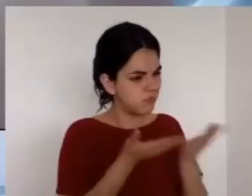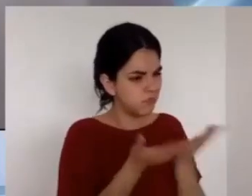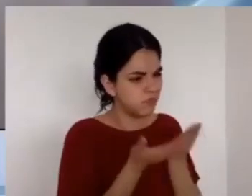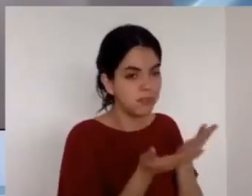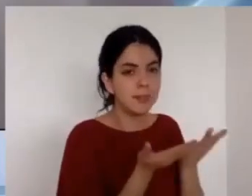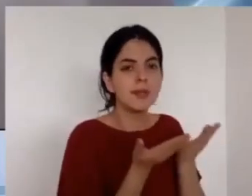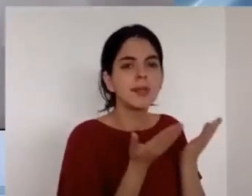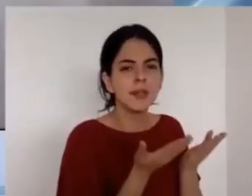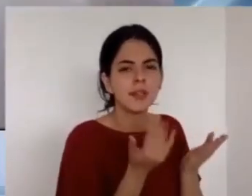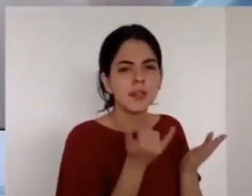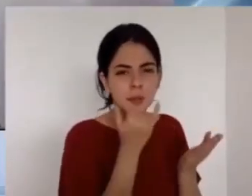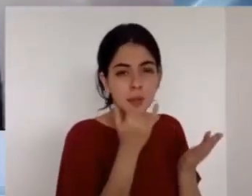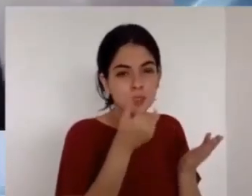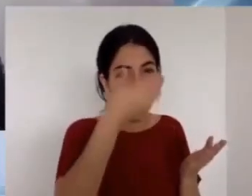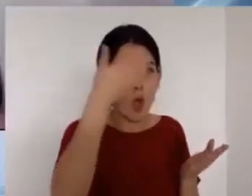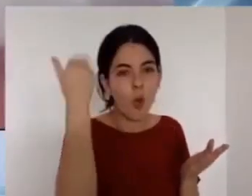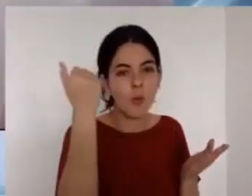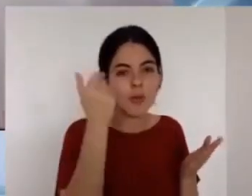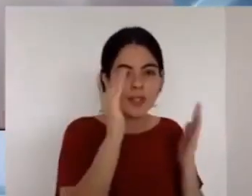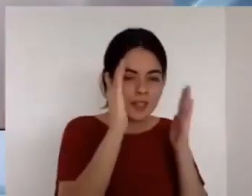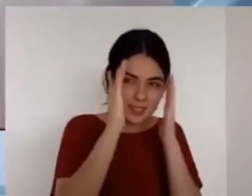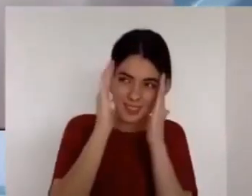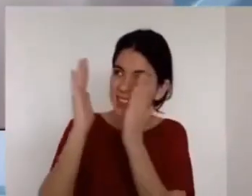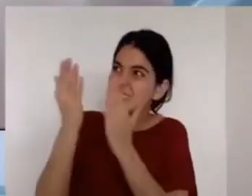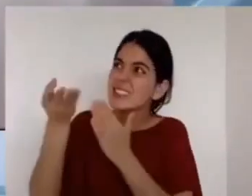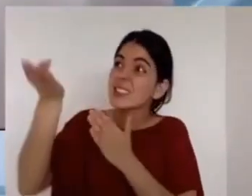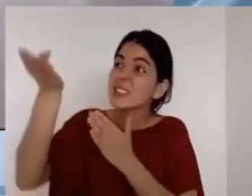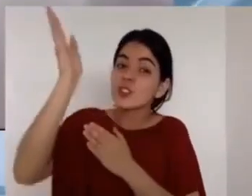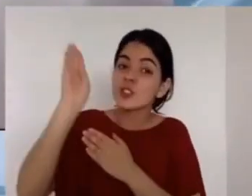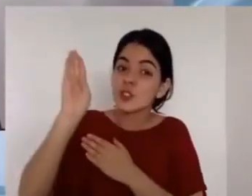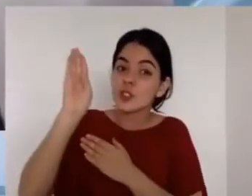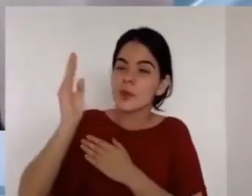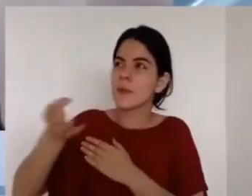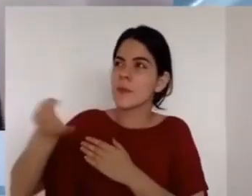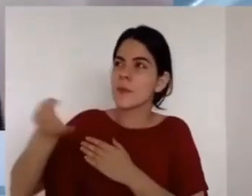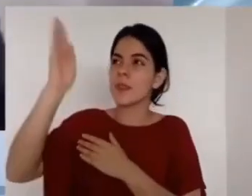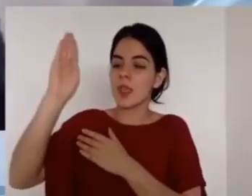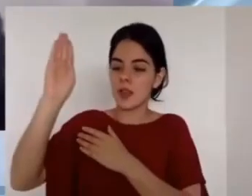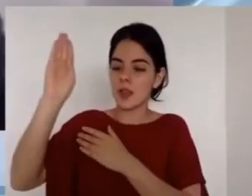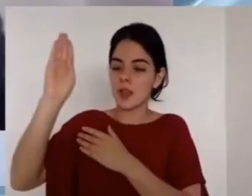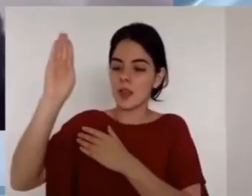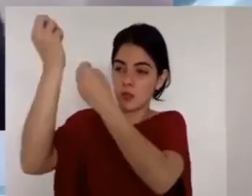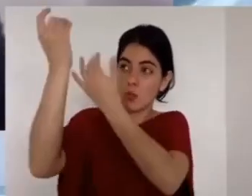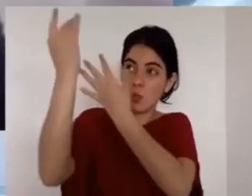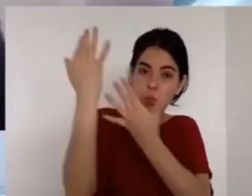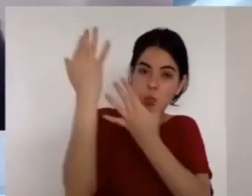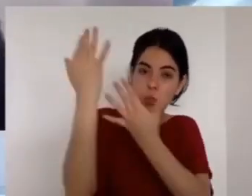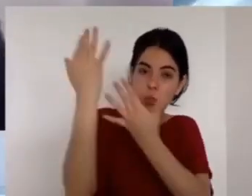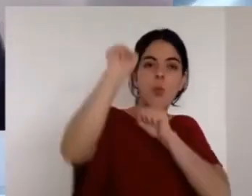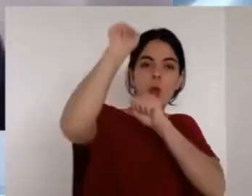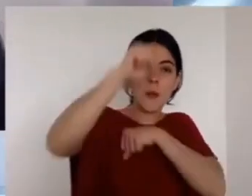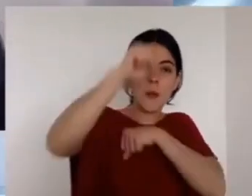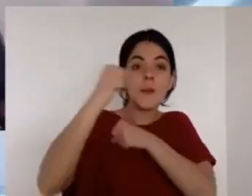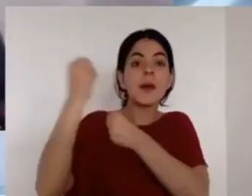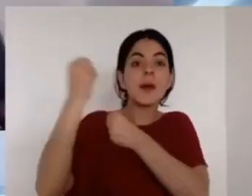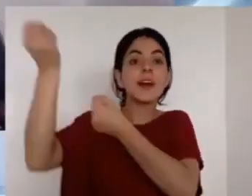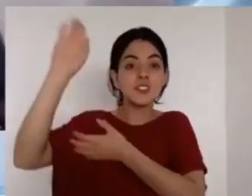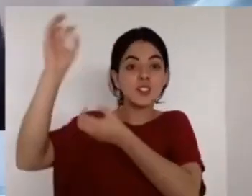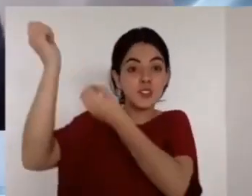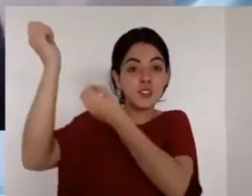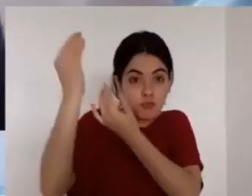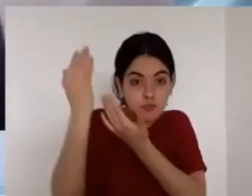poner a un lado los dones por tiempo suficiente para sentarnos con él y en su